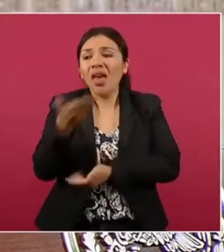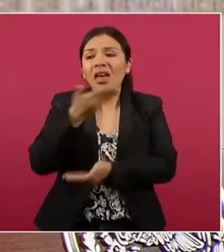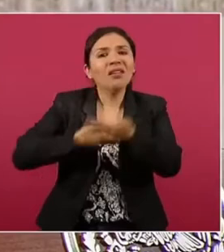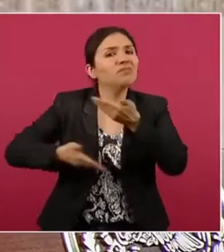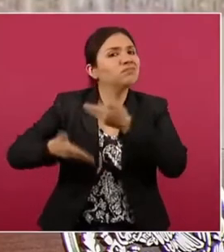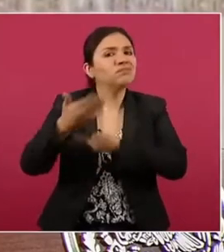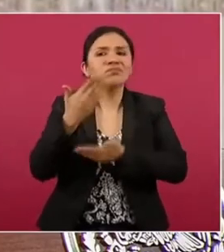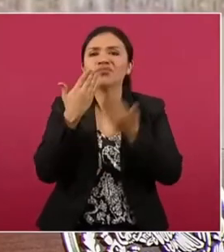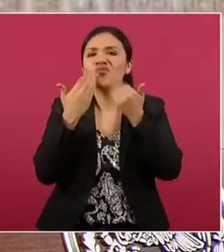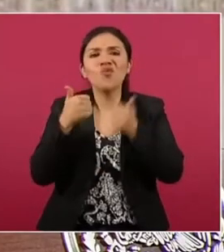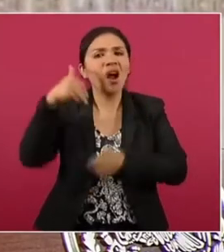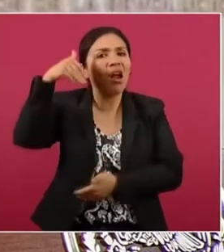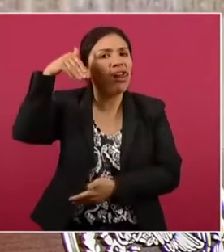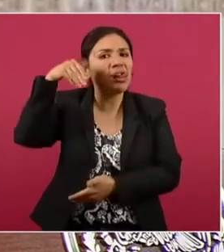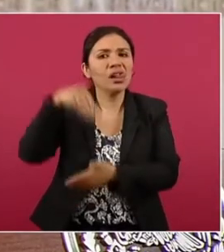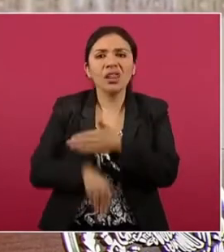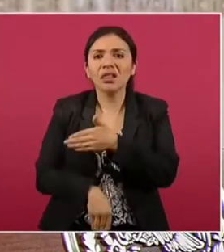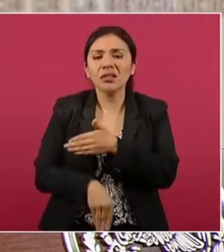una decadencia.